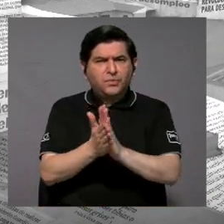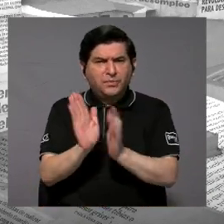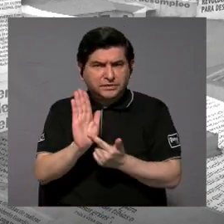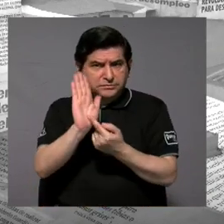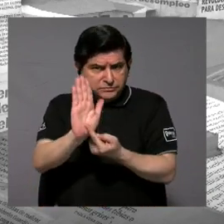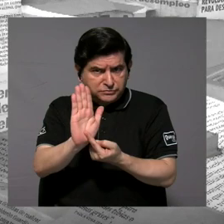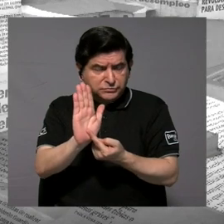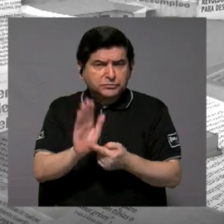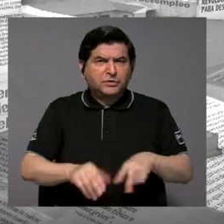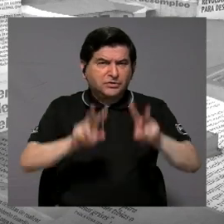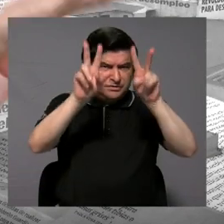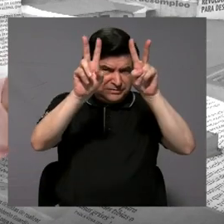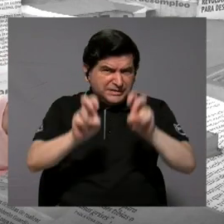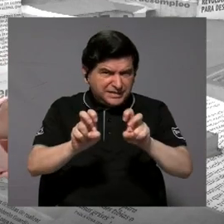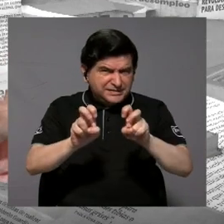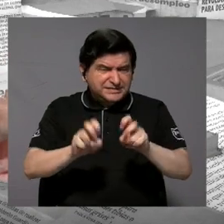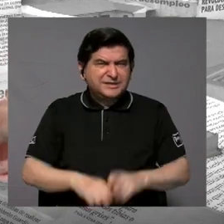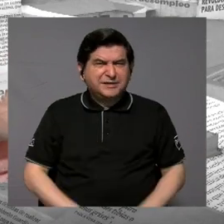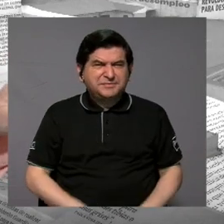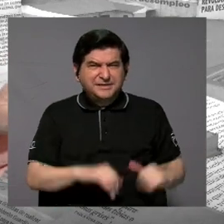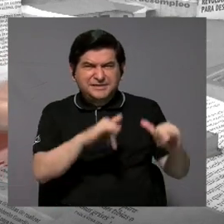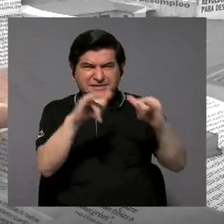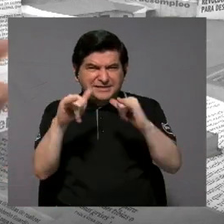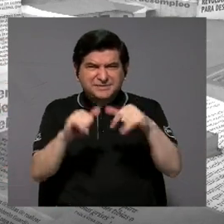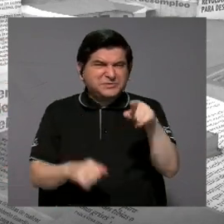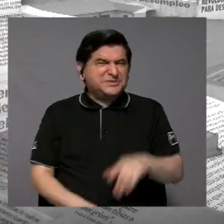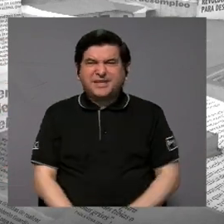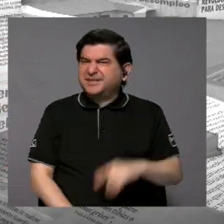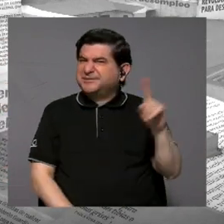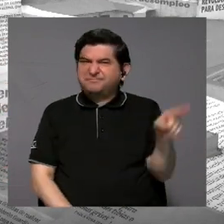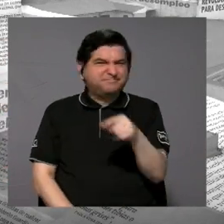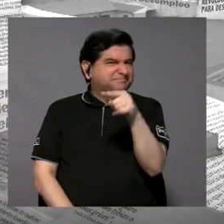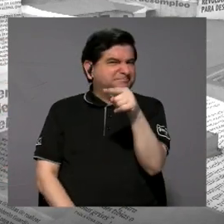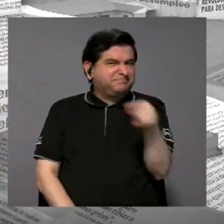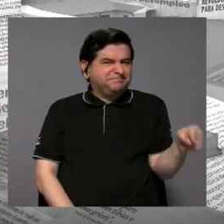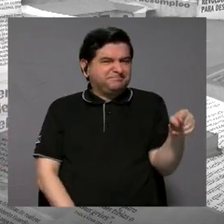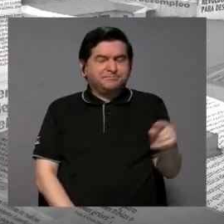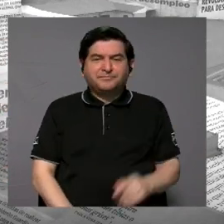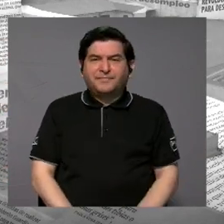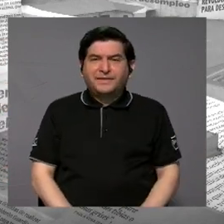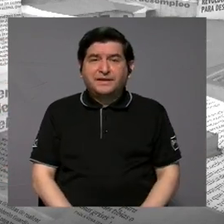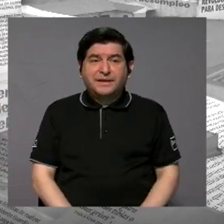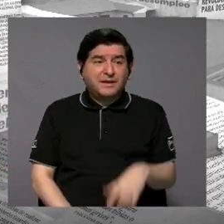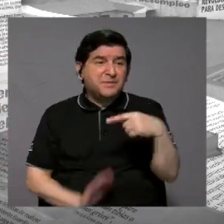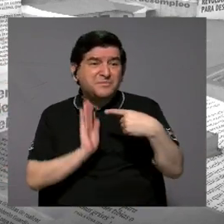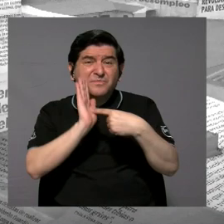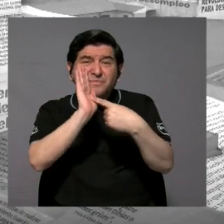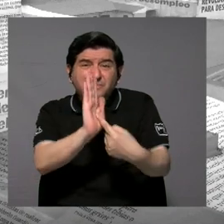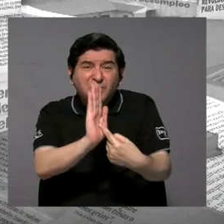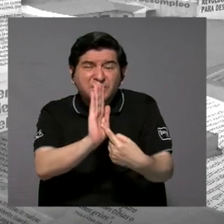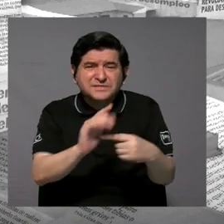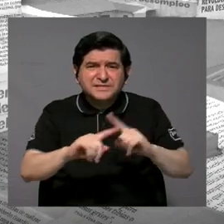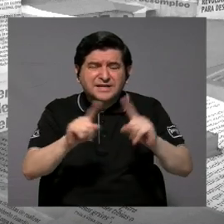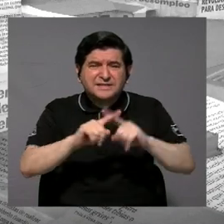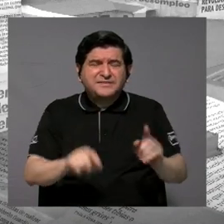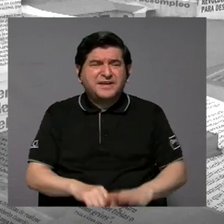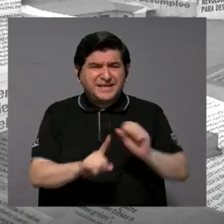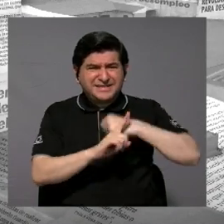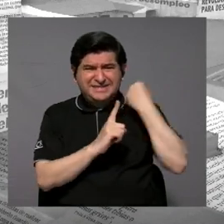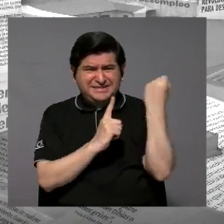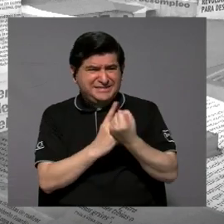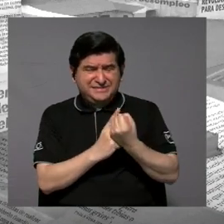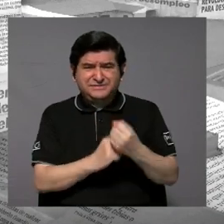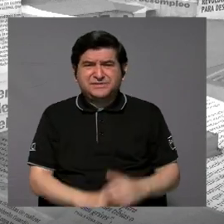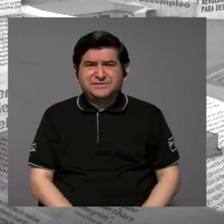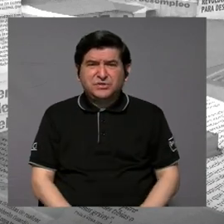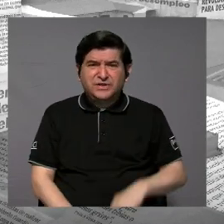esas pruebas, ustedes realmente las descalifican porque anotan, hacen una serie de anotaciones?